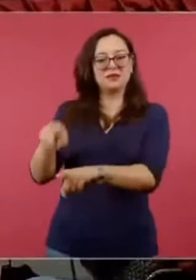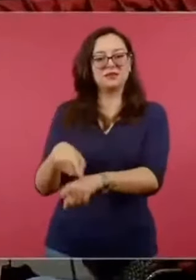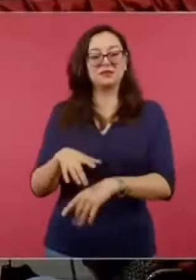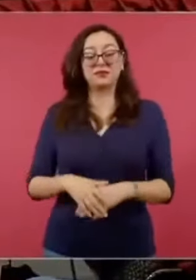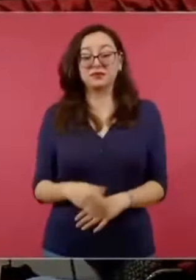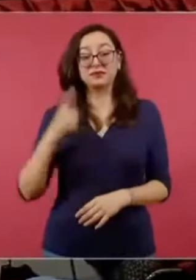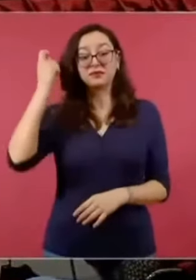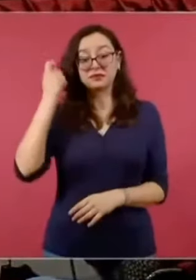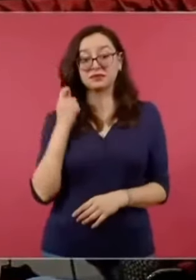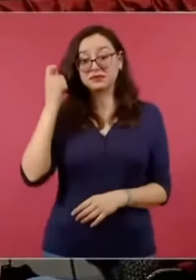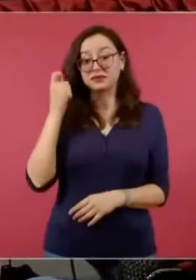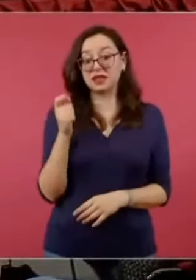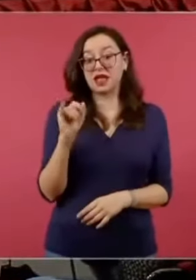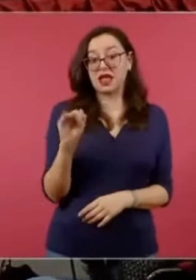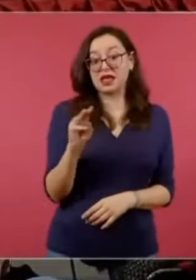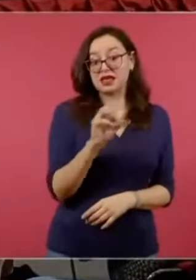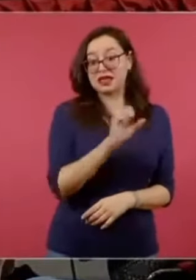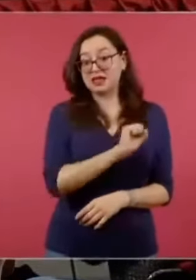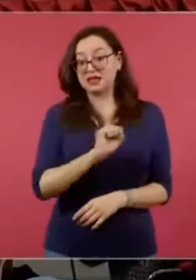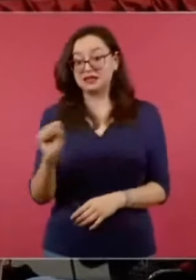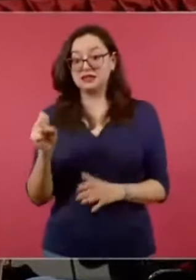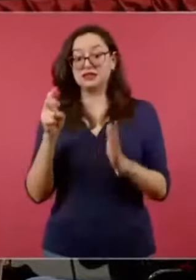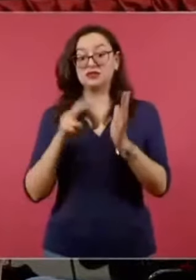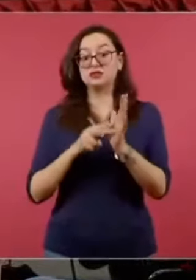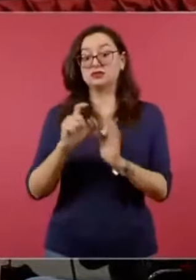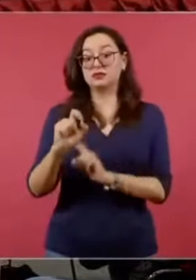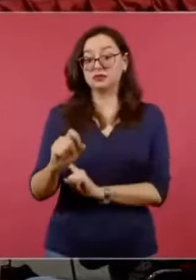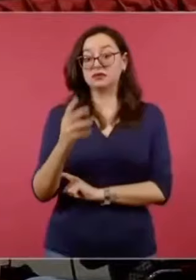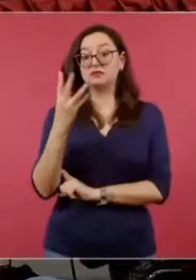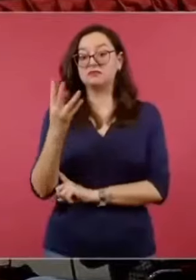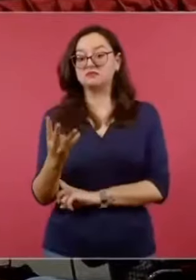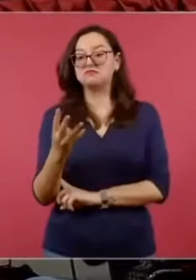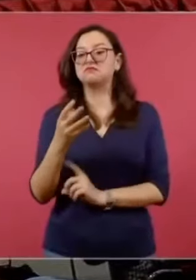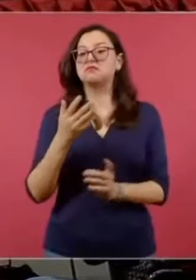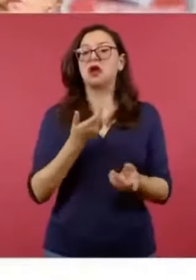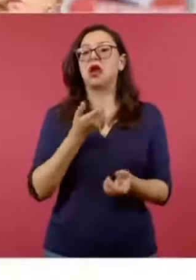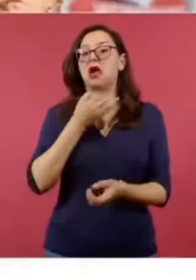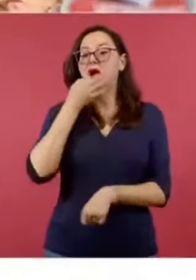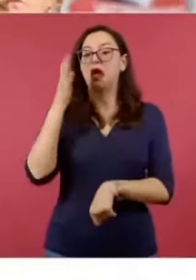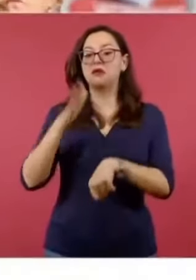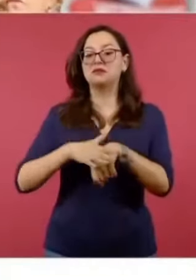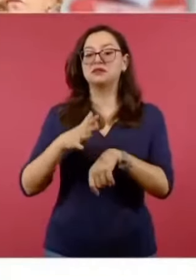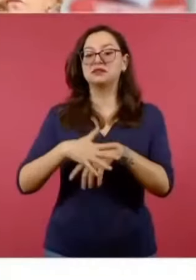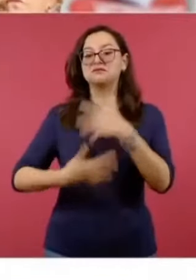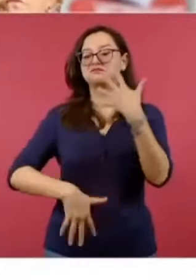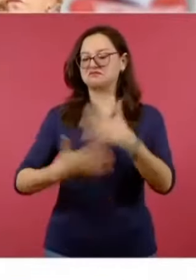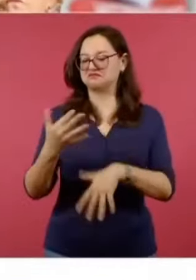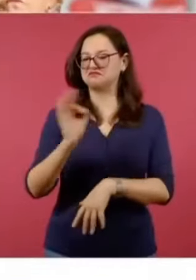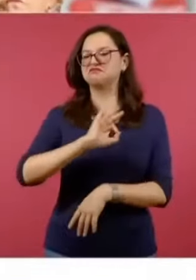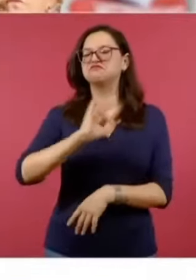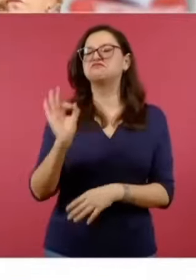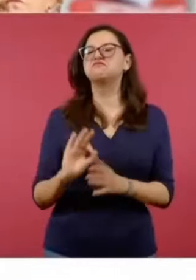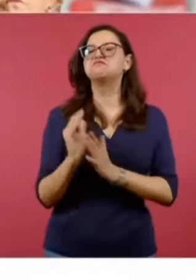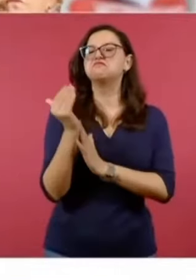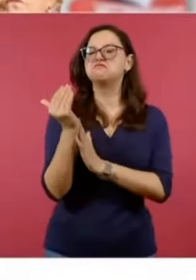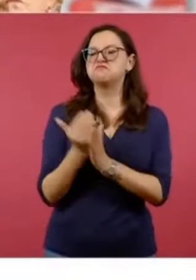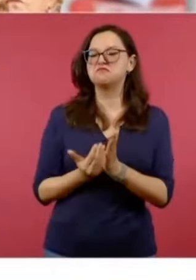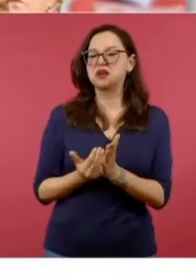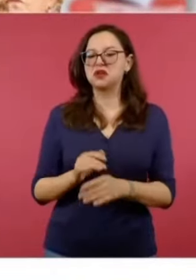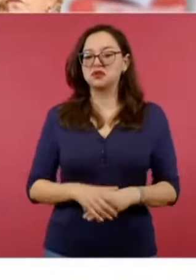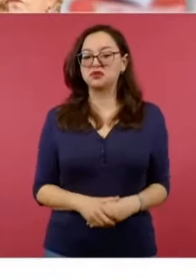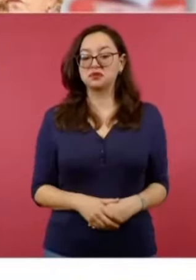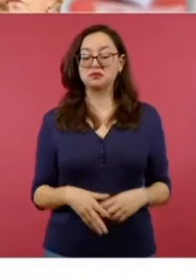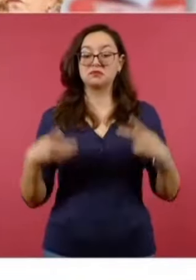2024 anuncian reducción del 15 por ciento en pagos a partir de junio. Todos los adultos